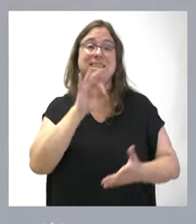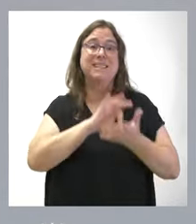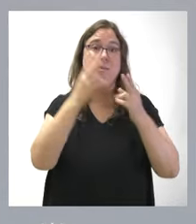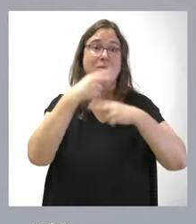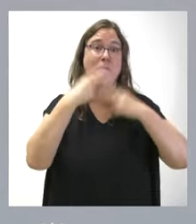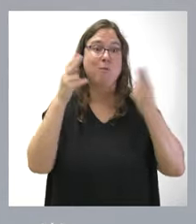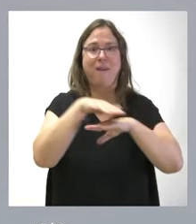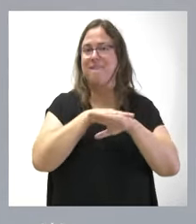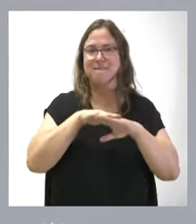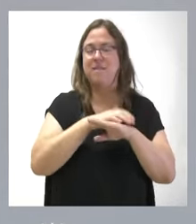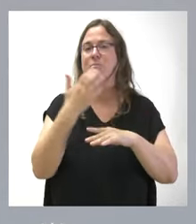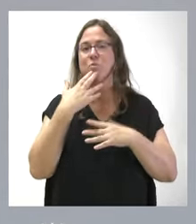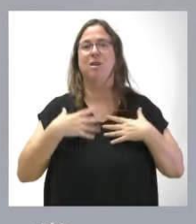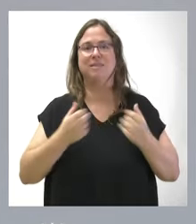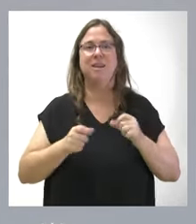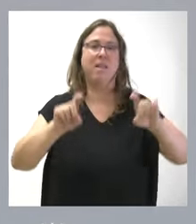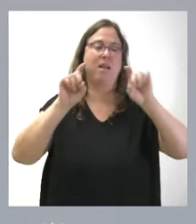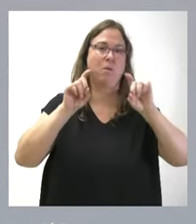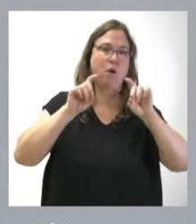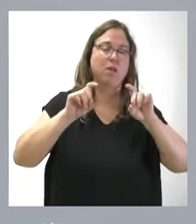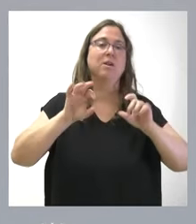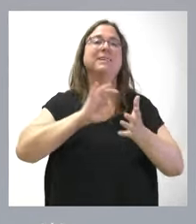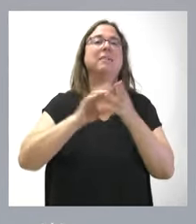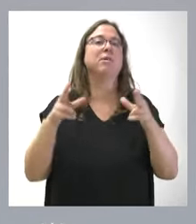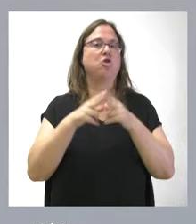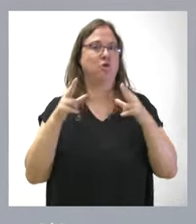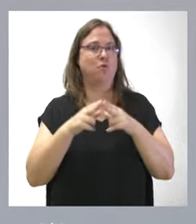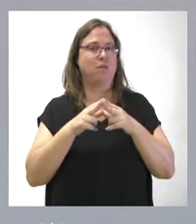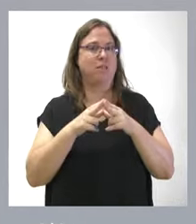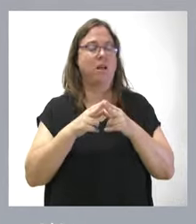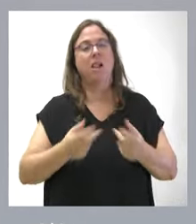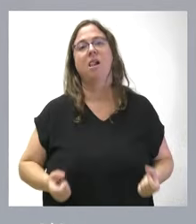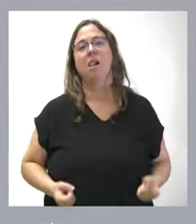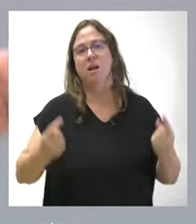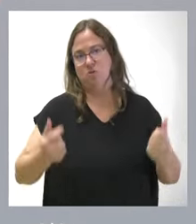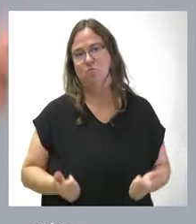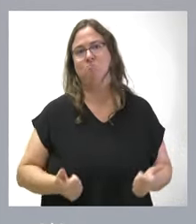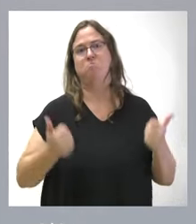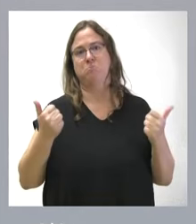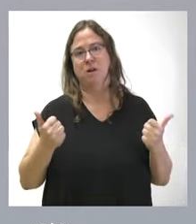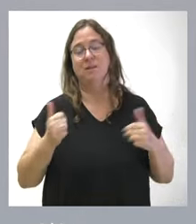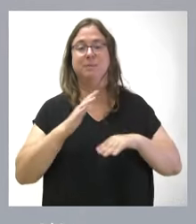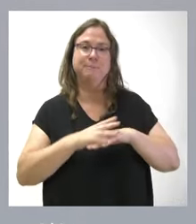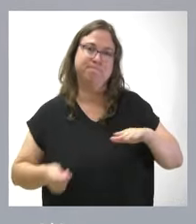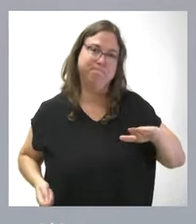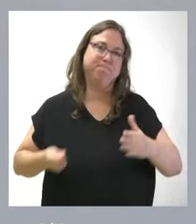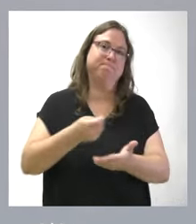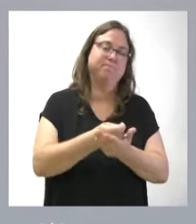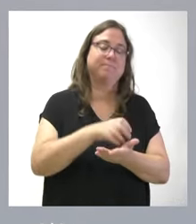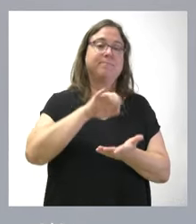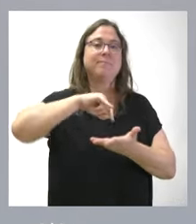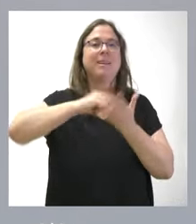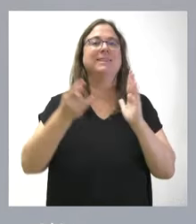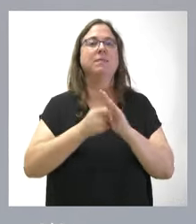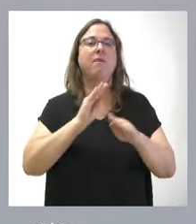públicos esenciales como la sanidad, la educación o los servicios sociales tiene un mayor coste que lo que recibimos como entregas a cuenta del sistema de